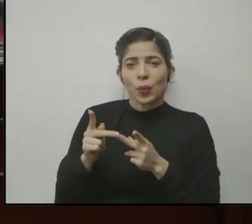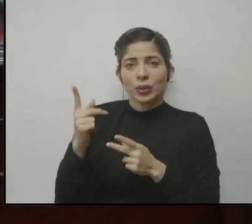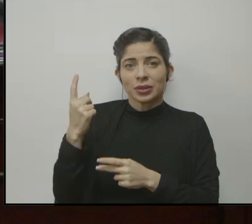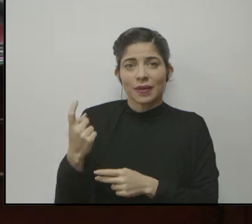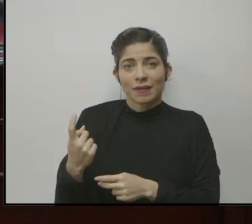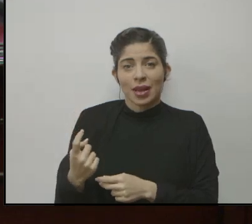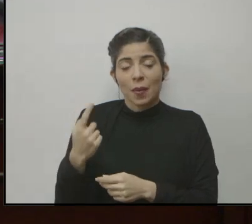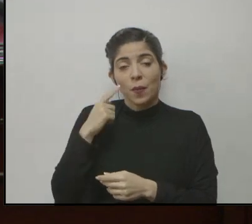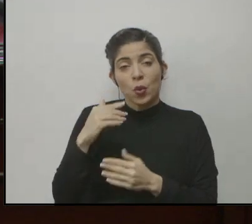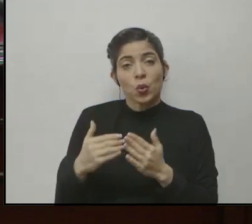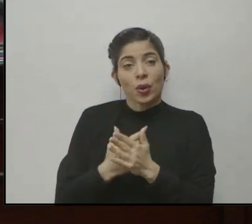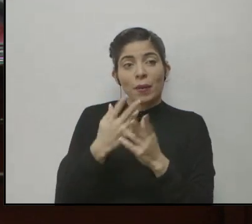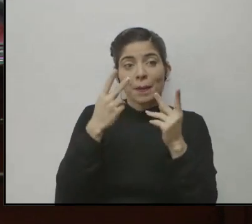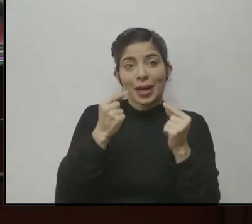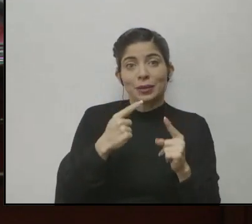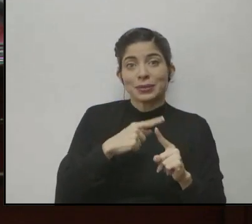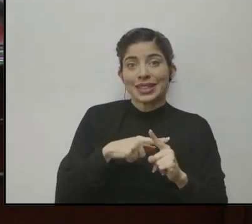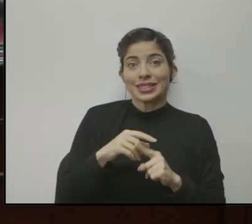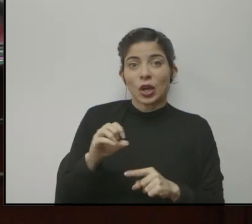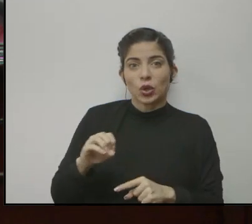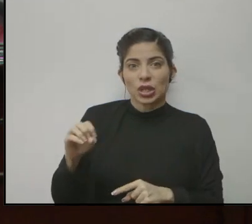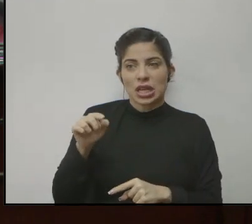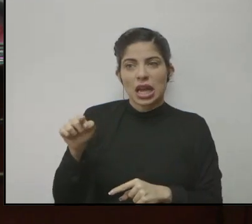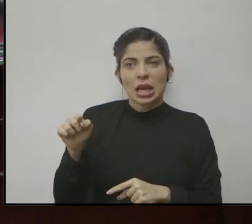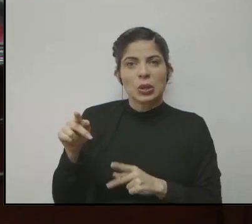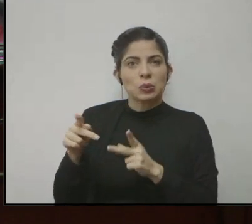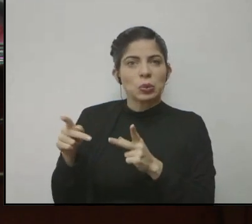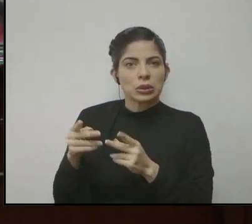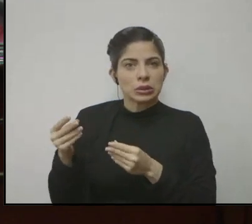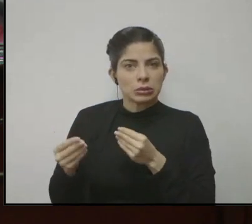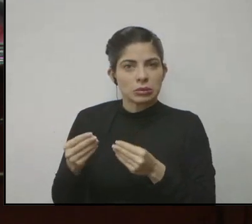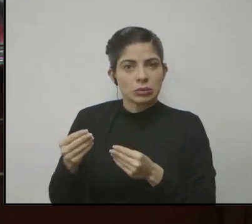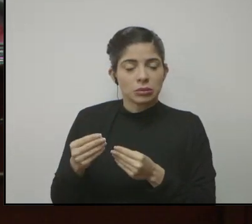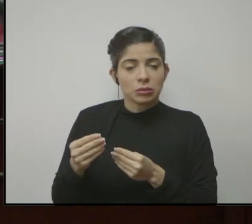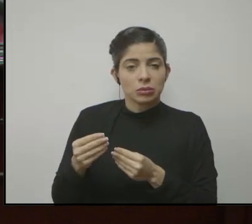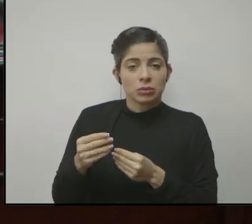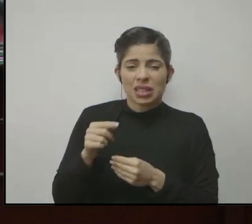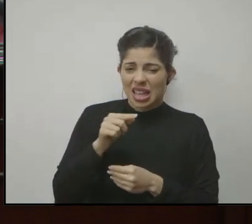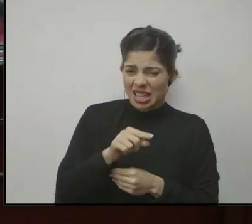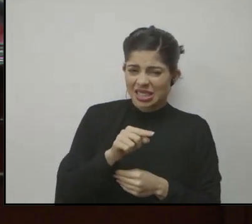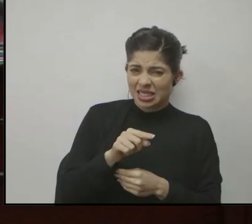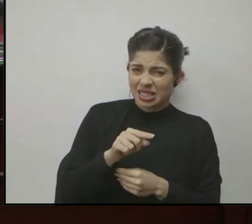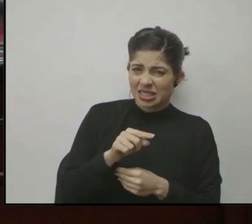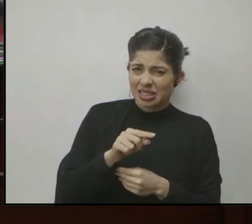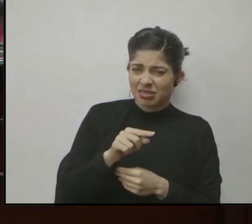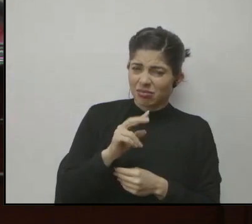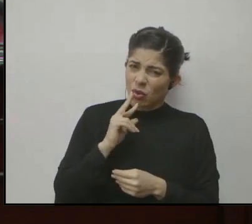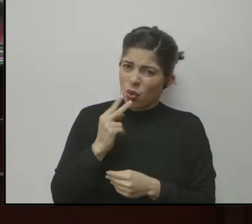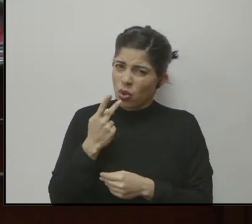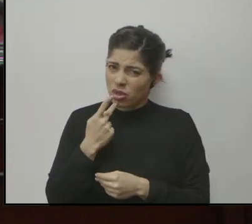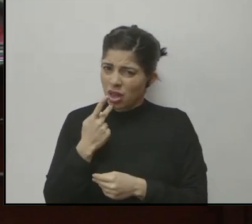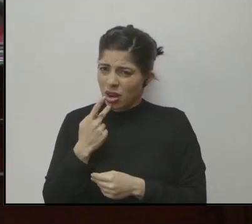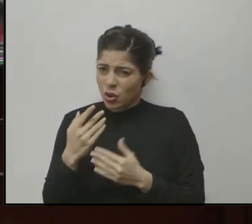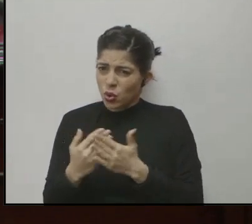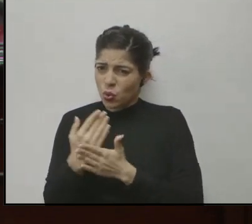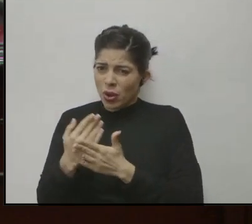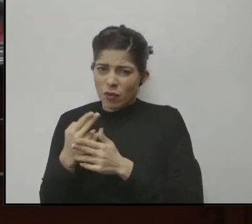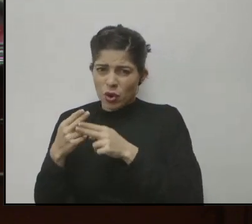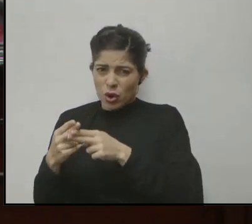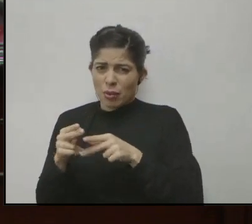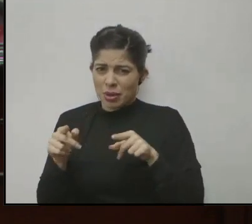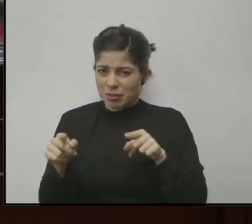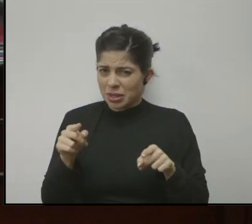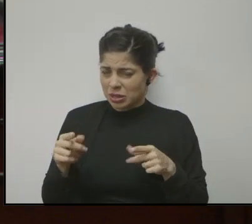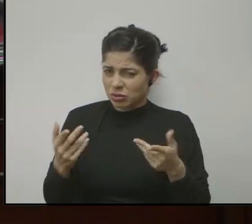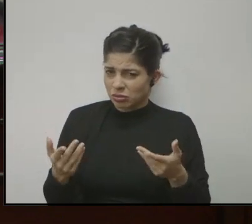según el nuevo presupuesto extraordinario? Y pregunta don Jesús, ¿no contradice esto a que se está haciendo nuevos nombramientos?